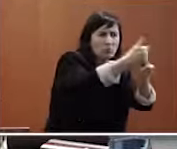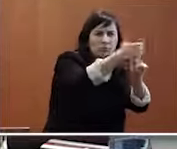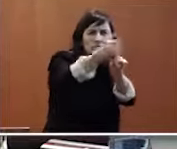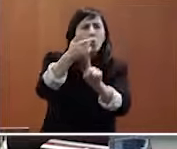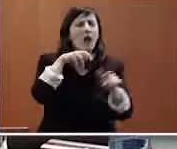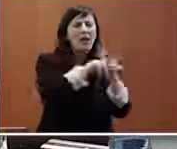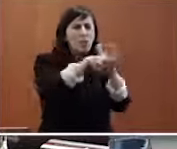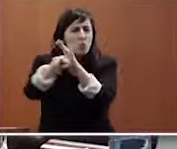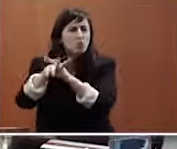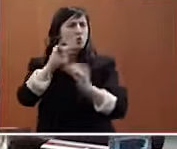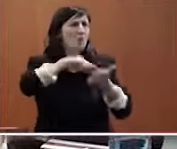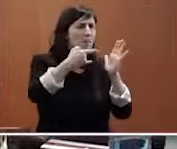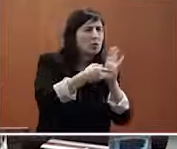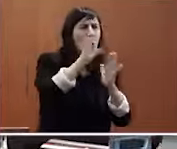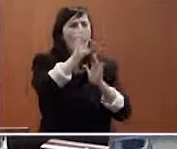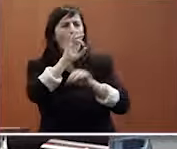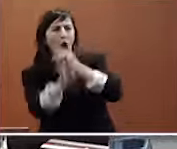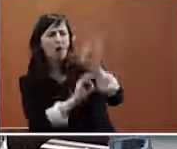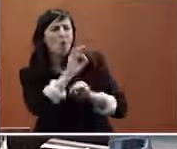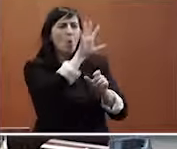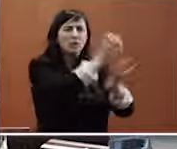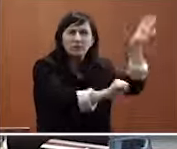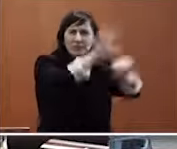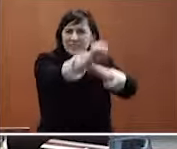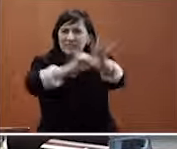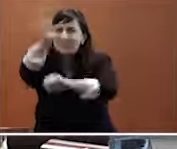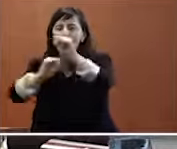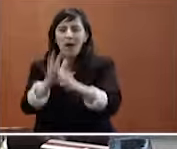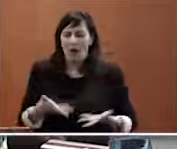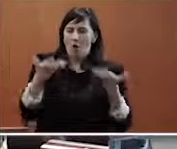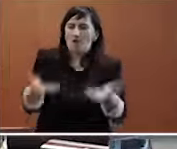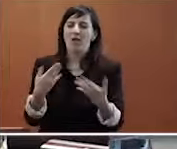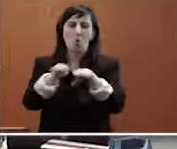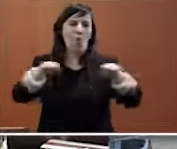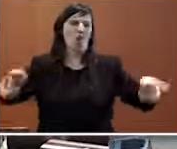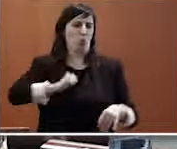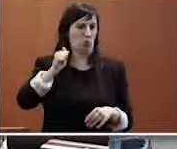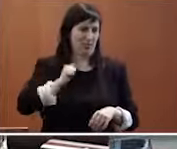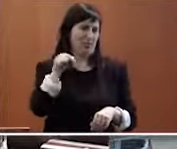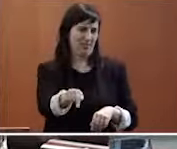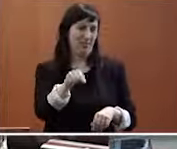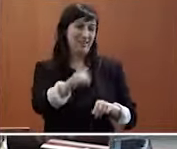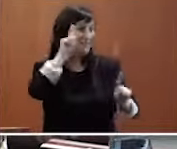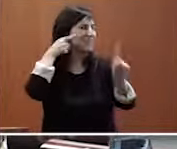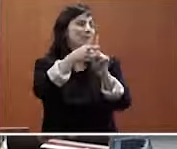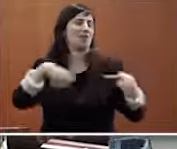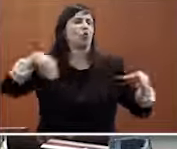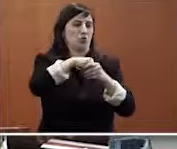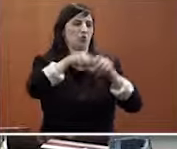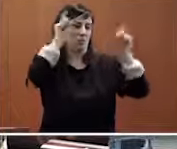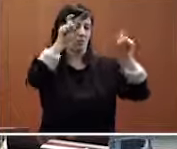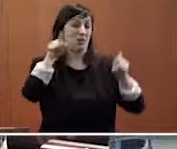organizativos e metodolóxicos para garantir a igualdade de oportunidades, para garantir o dereito á educación.